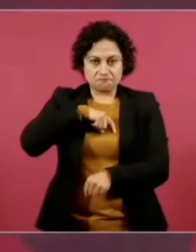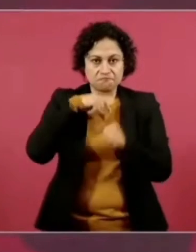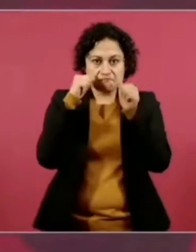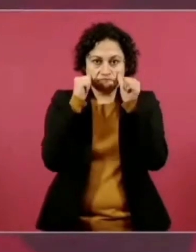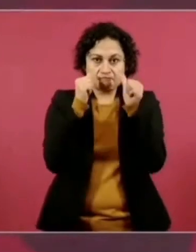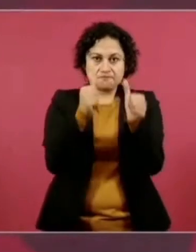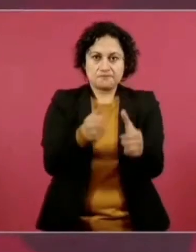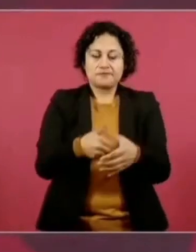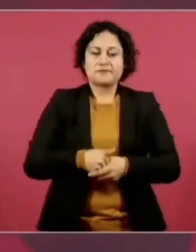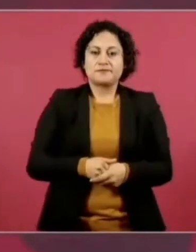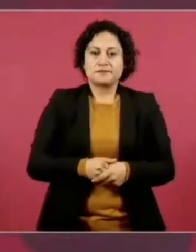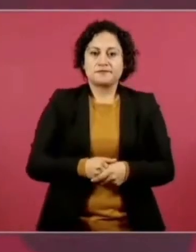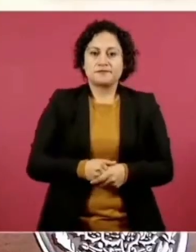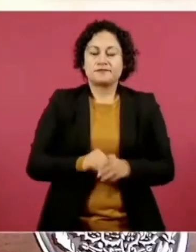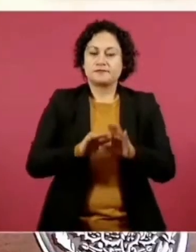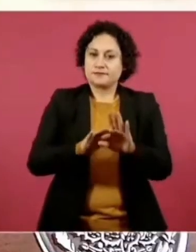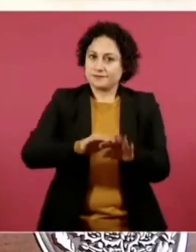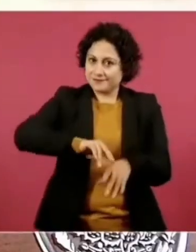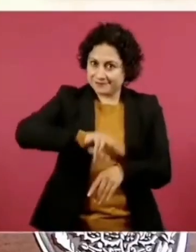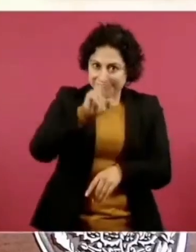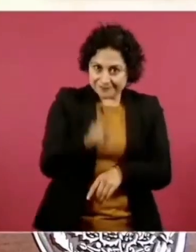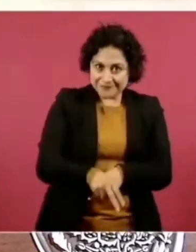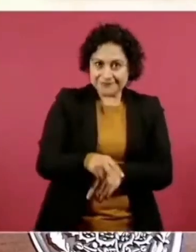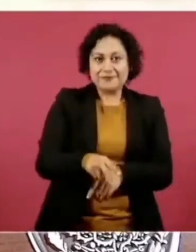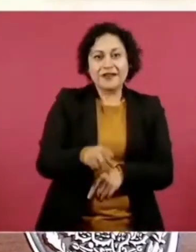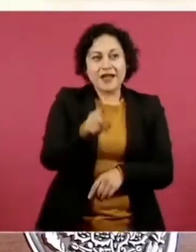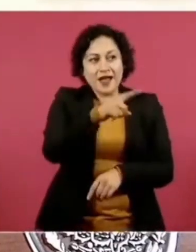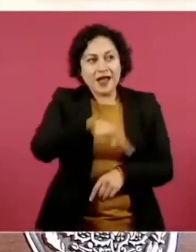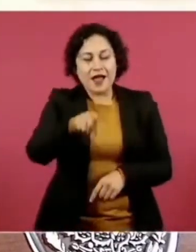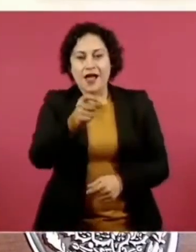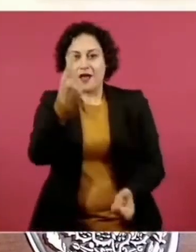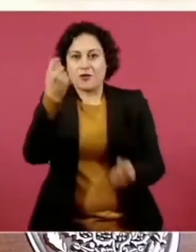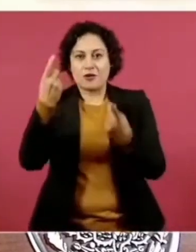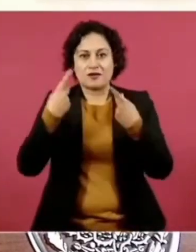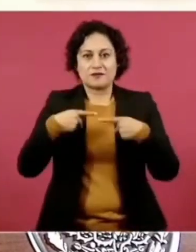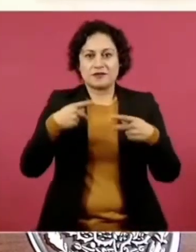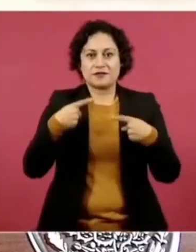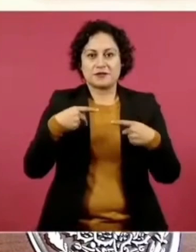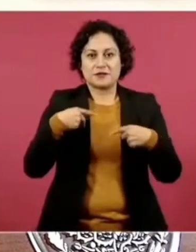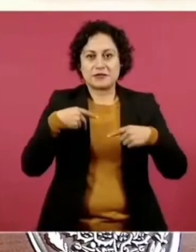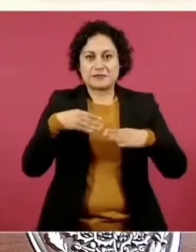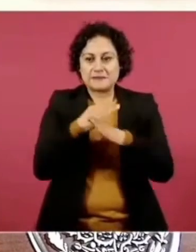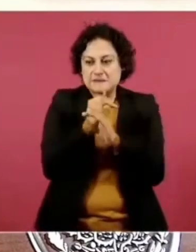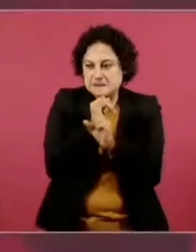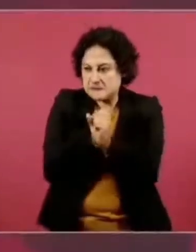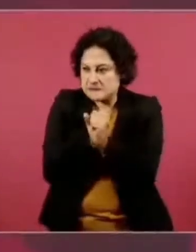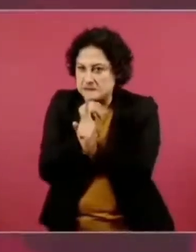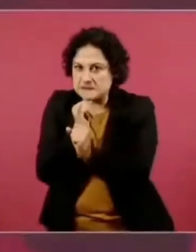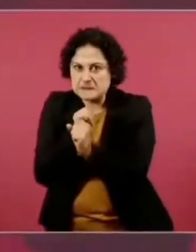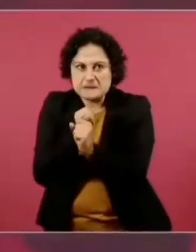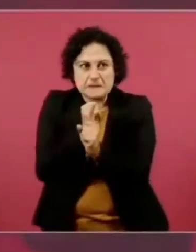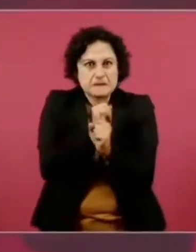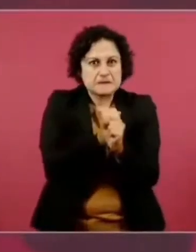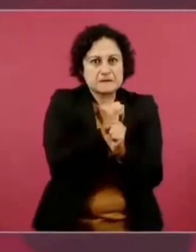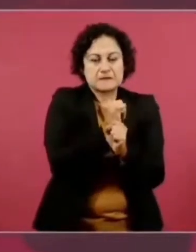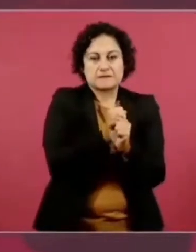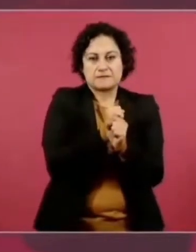Y le han buscado por todos lados y una cosa,